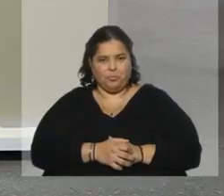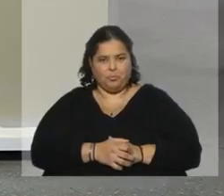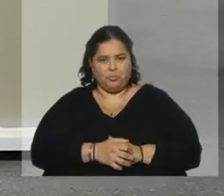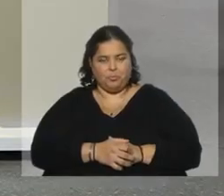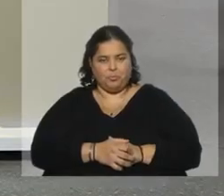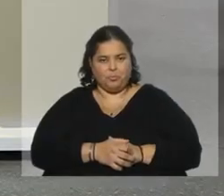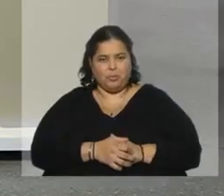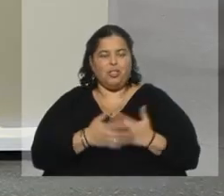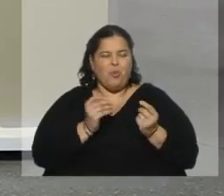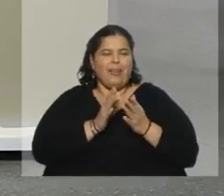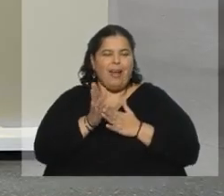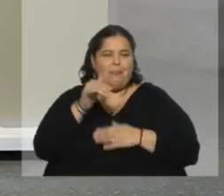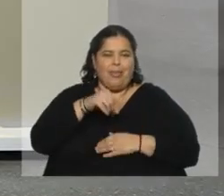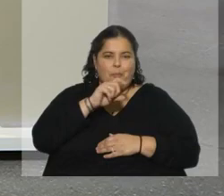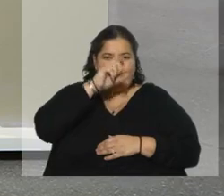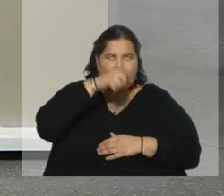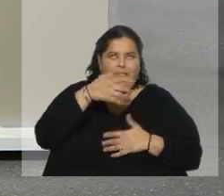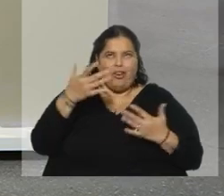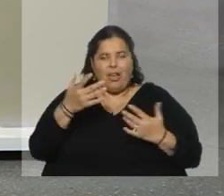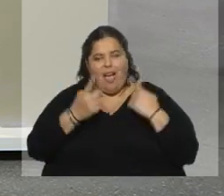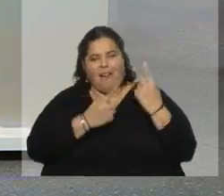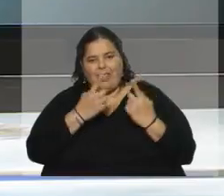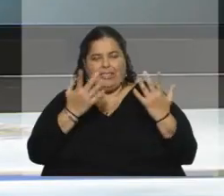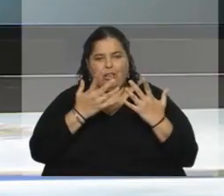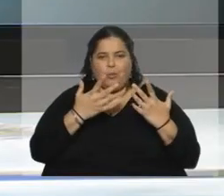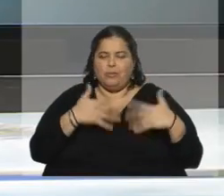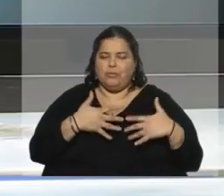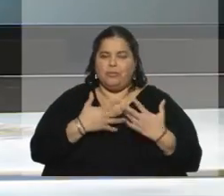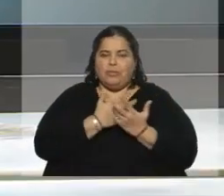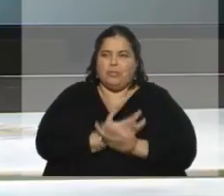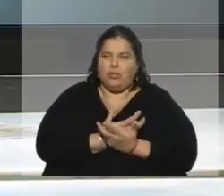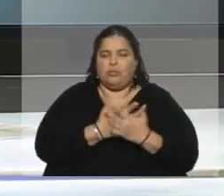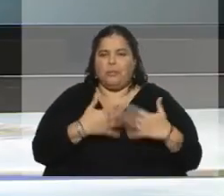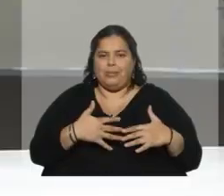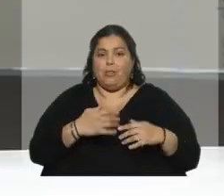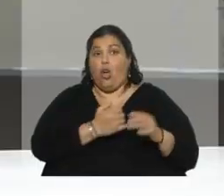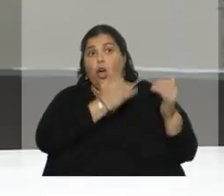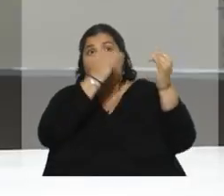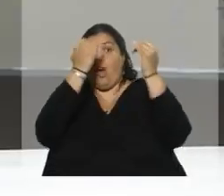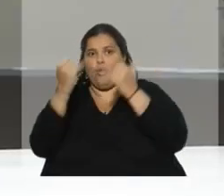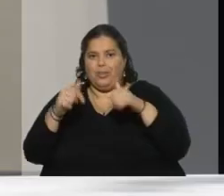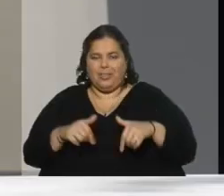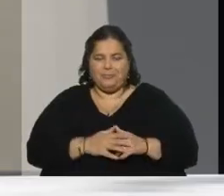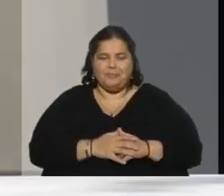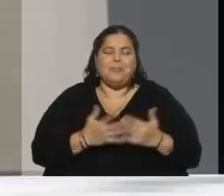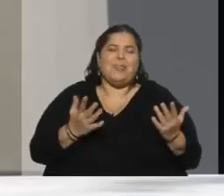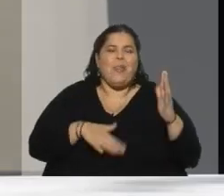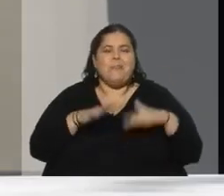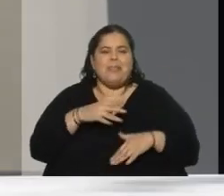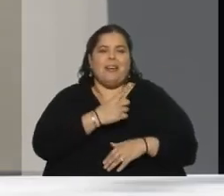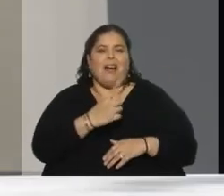Escapando de esta Montevideo que de repente nos resulta tóxica si nos quedamos las 24 horas. un poco así. Sí, depende de cada uno. Sí,